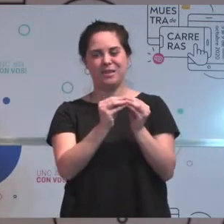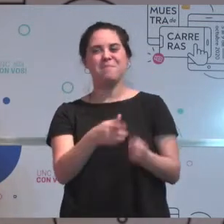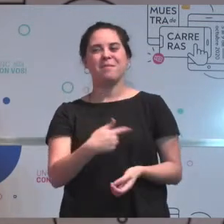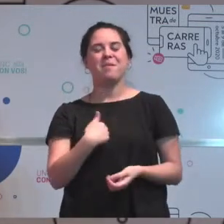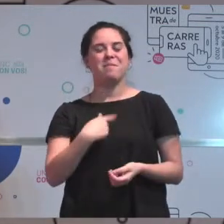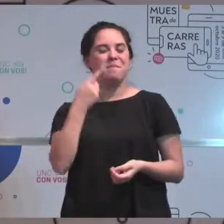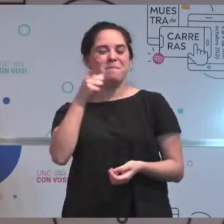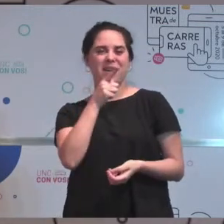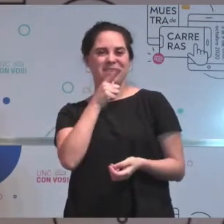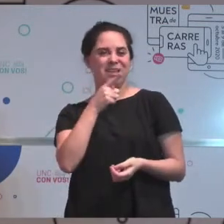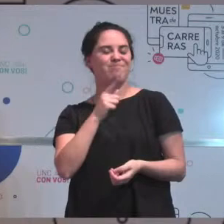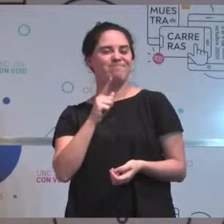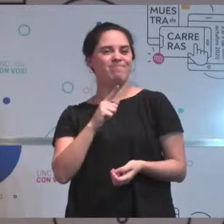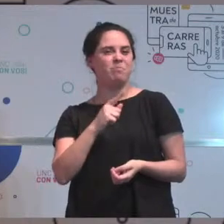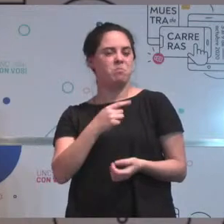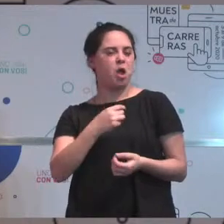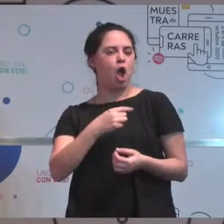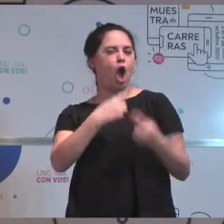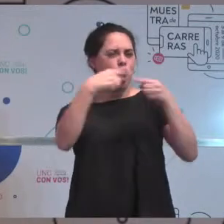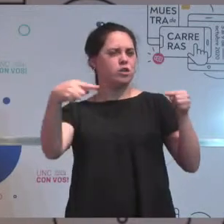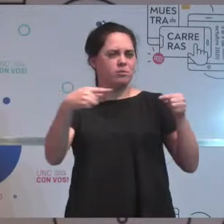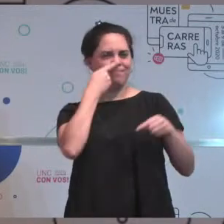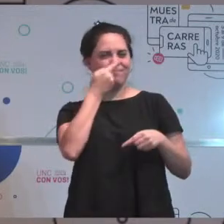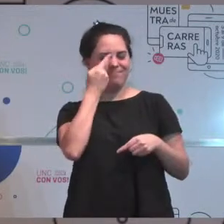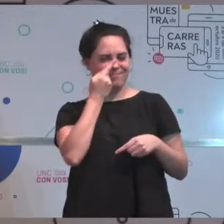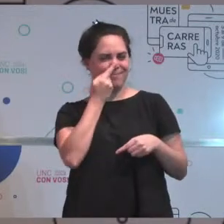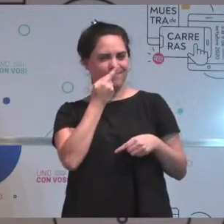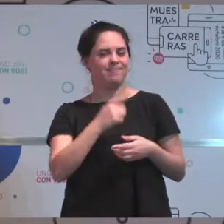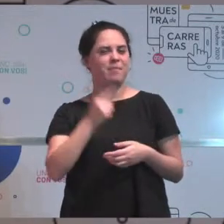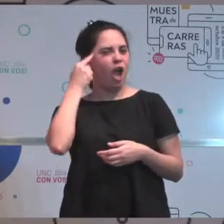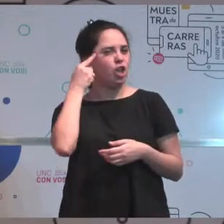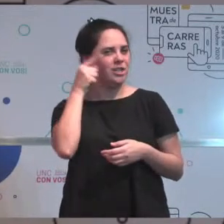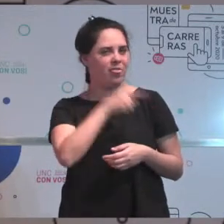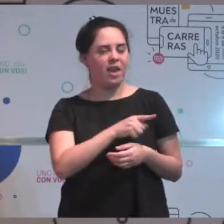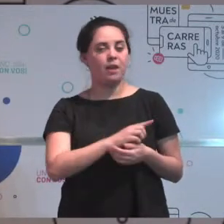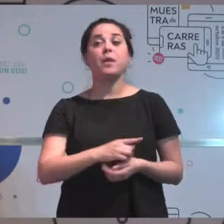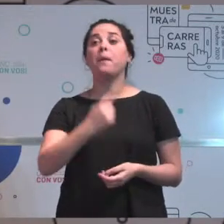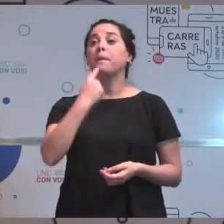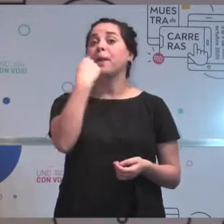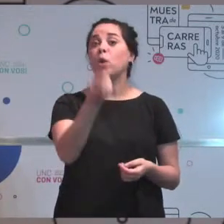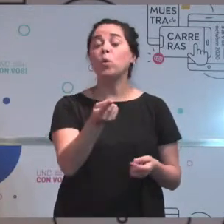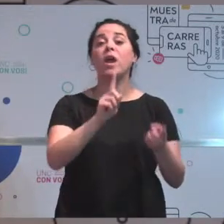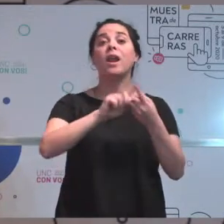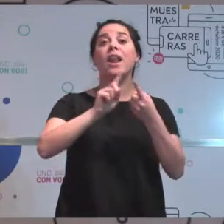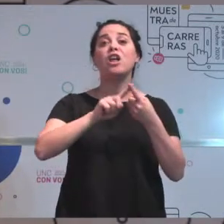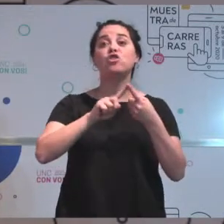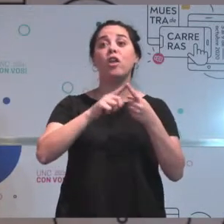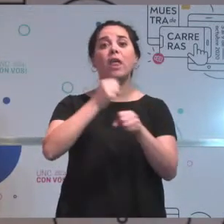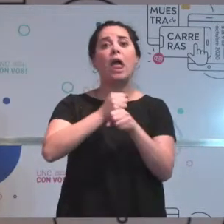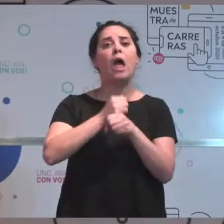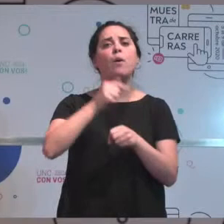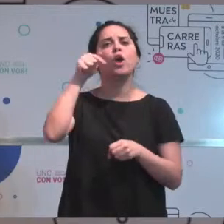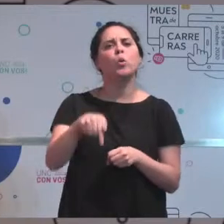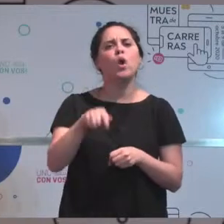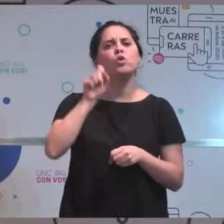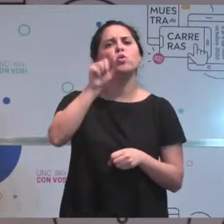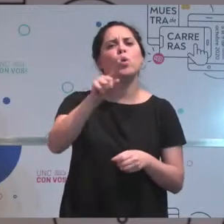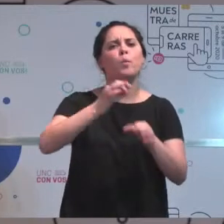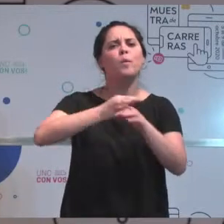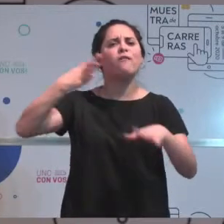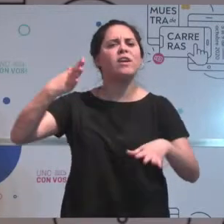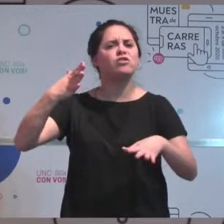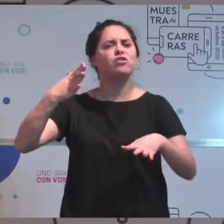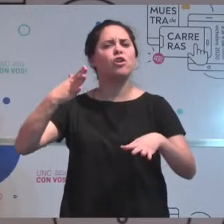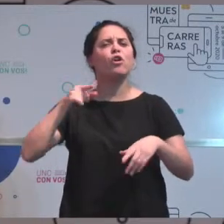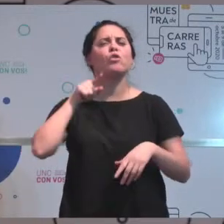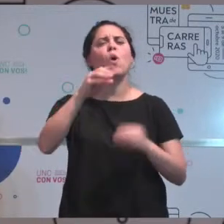considerar. Y una pregunta en relación al trabajo actual y a su profesión. En tu caso, Germán, ¿qué